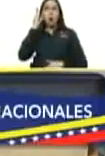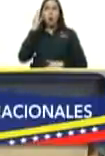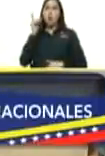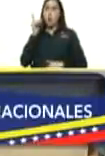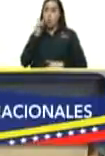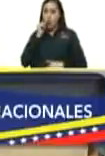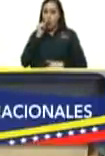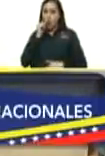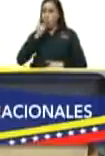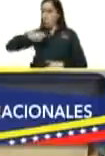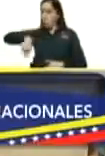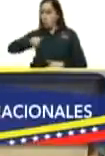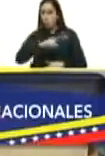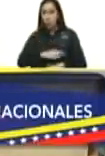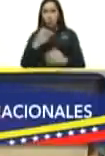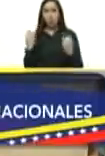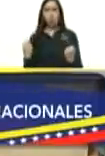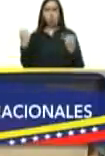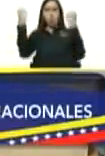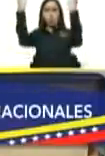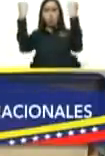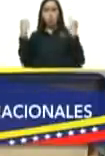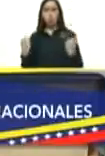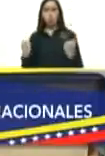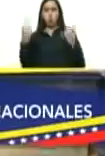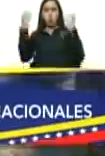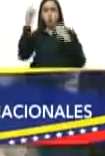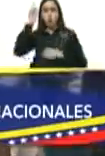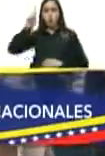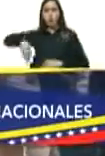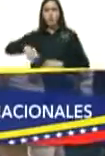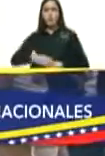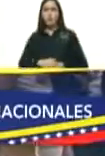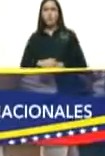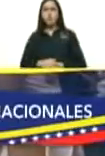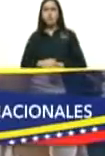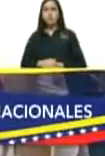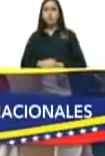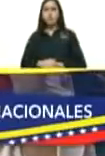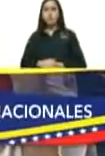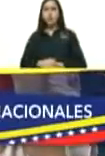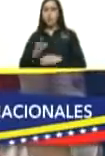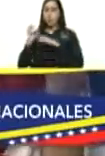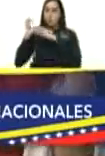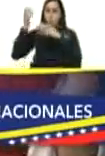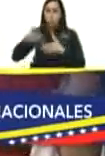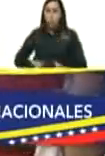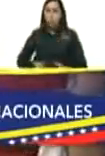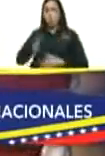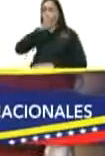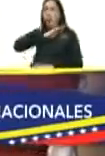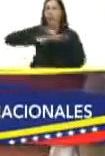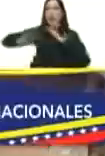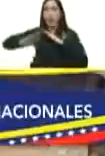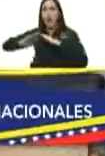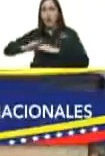atletas los levantadores de pesa las yudokas las karatekas